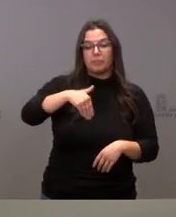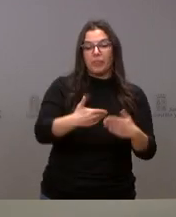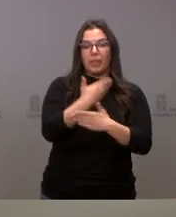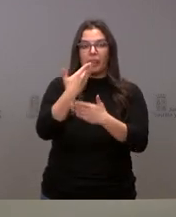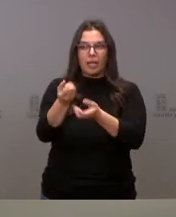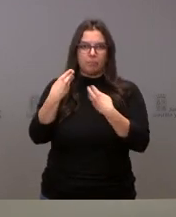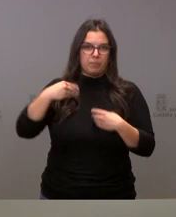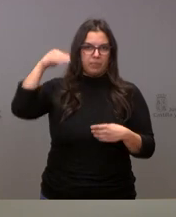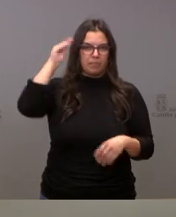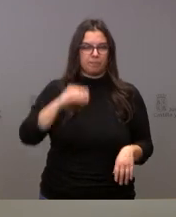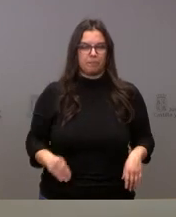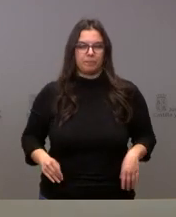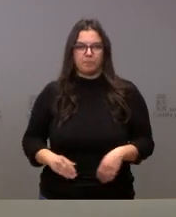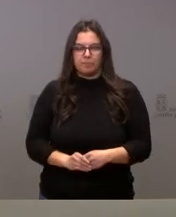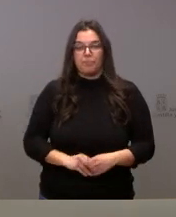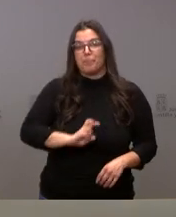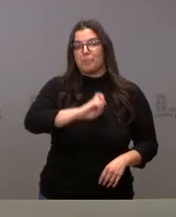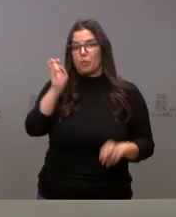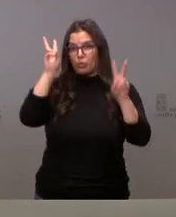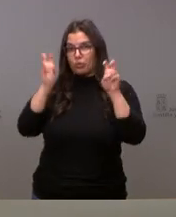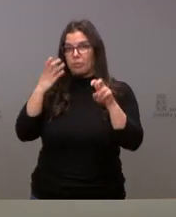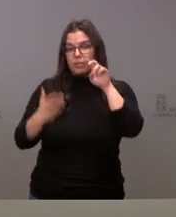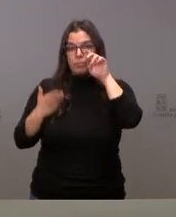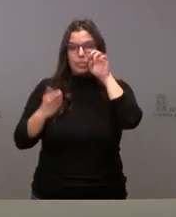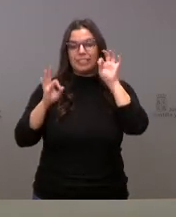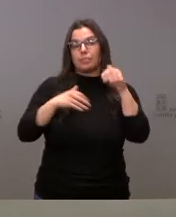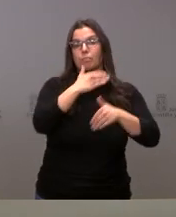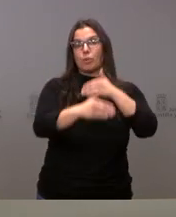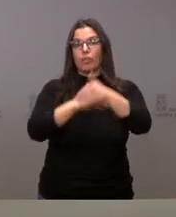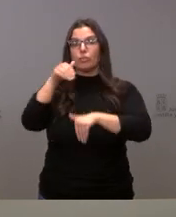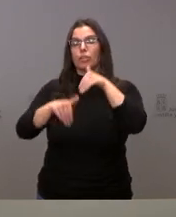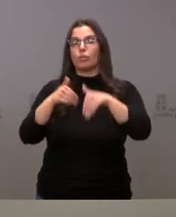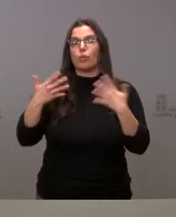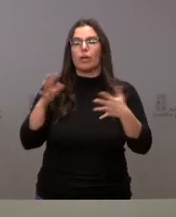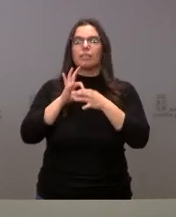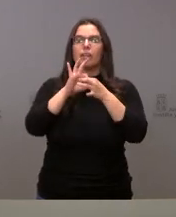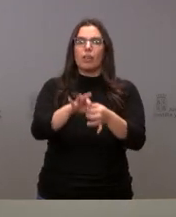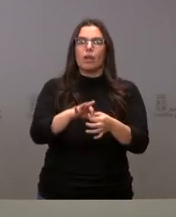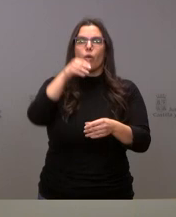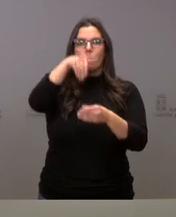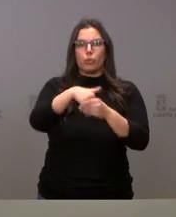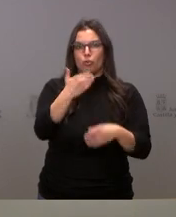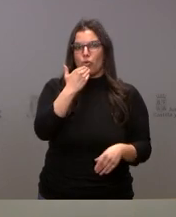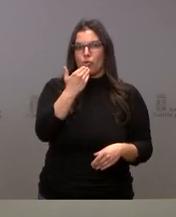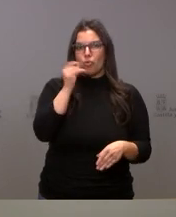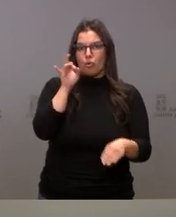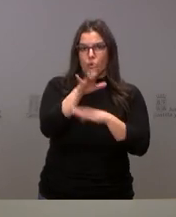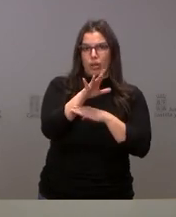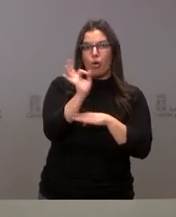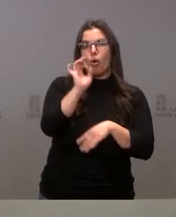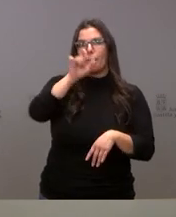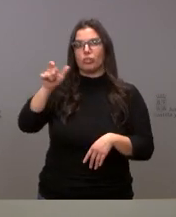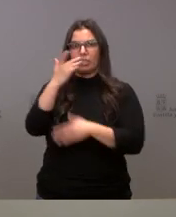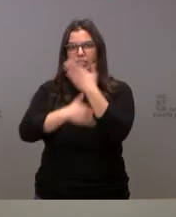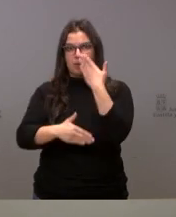alguna más. Otro de los aspectos importantes del proceso electoral es lo relacionado con el voto por correo o el voto para personas con